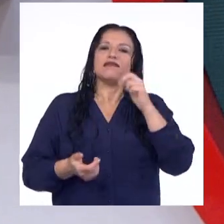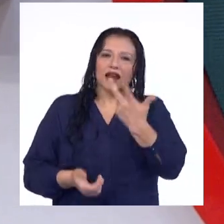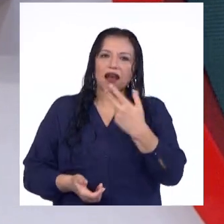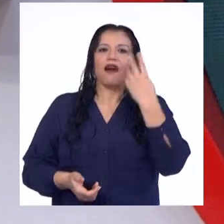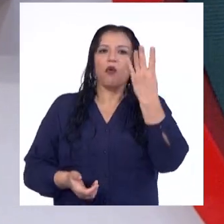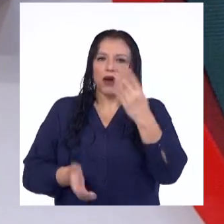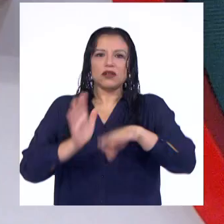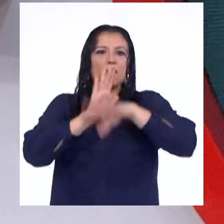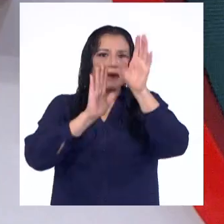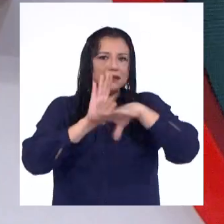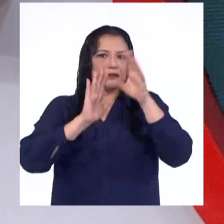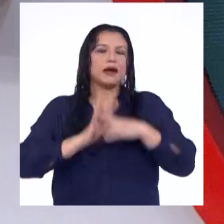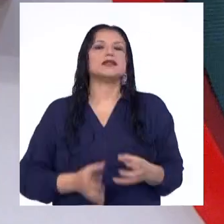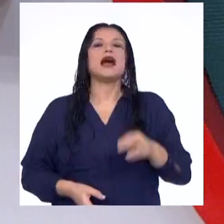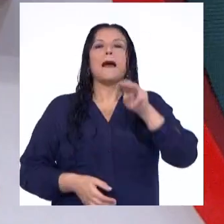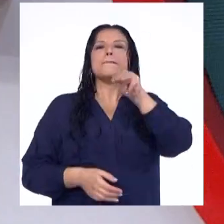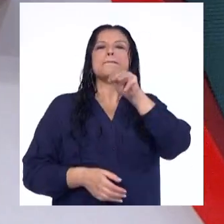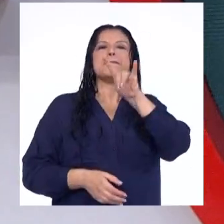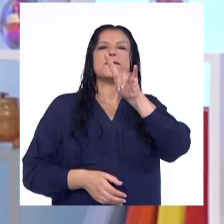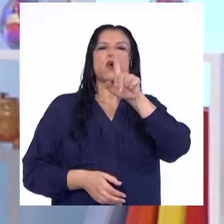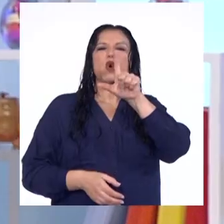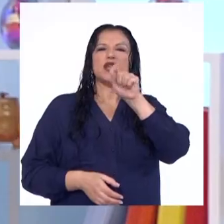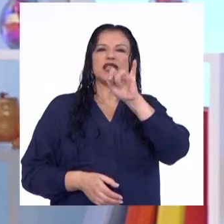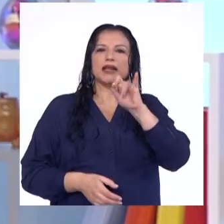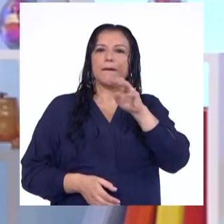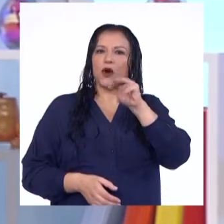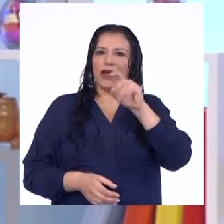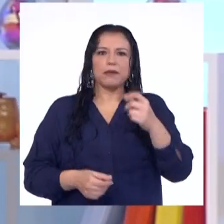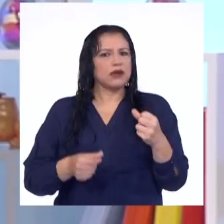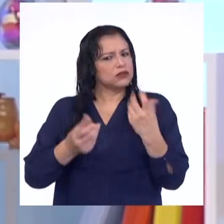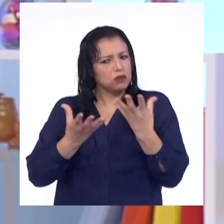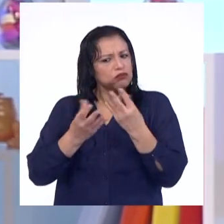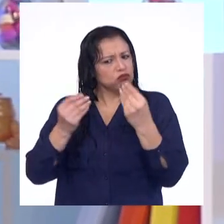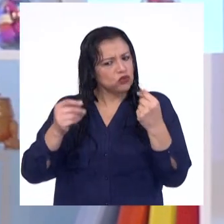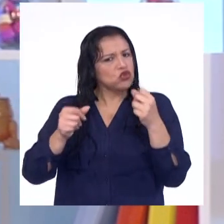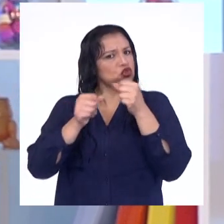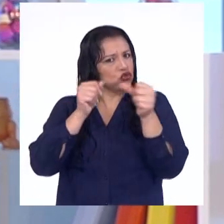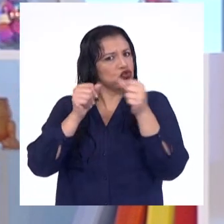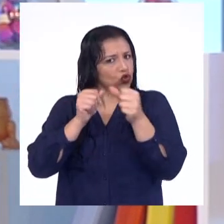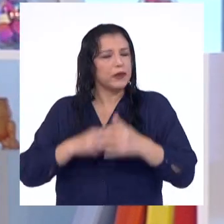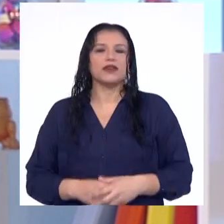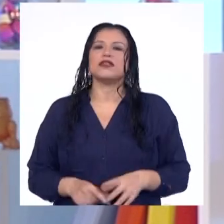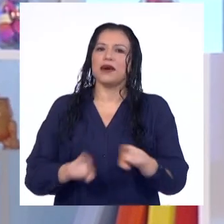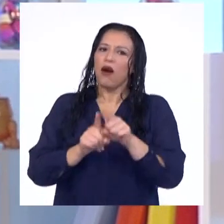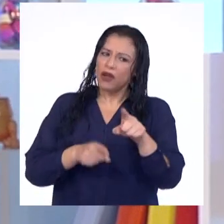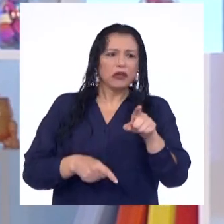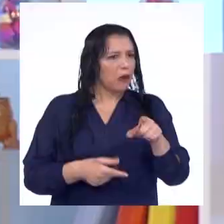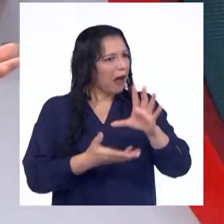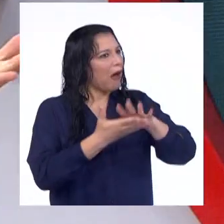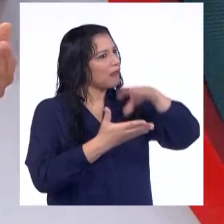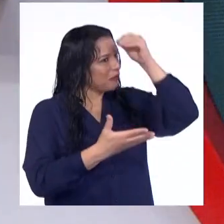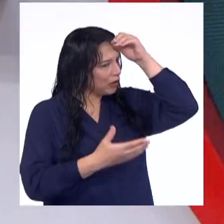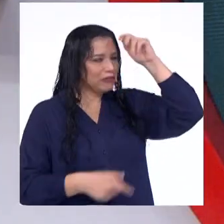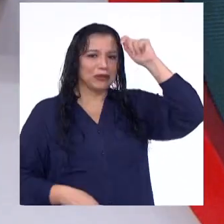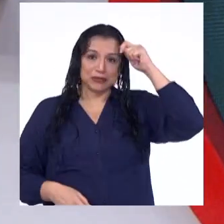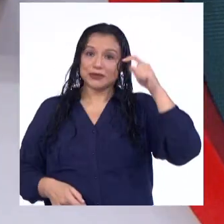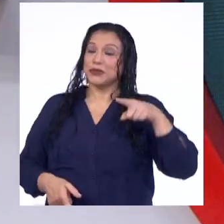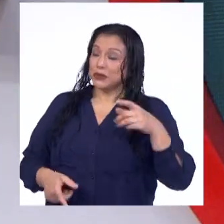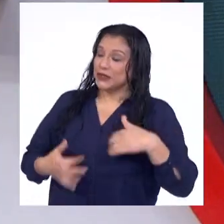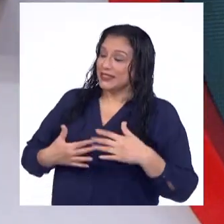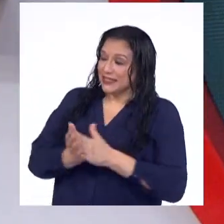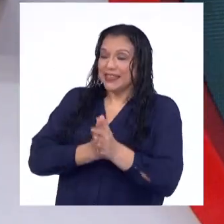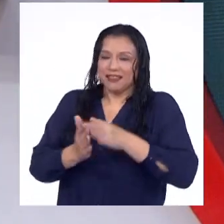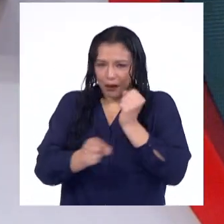modas, la muestra es multimodal. Oye, tú sí que te lo has aprendido, ¿eh? Uno tiene que hacer su